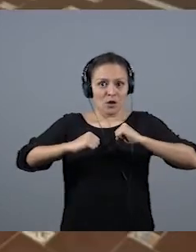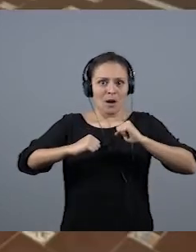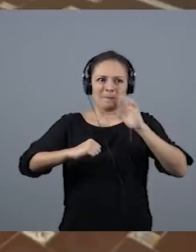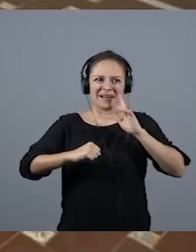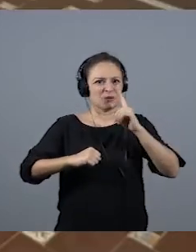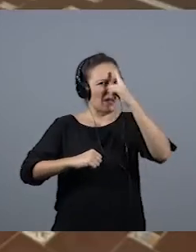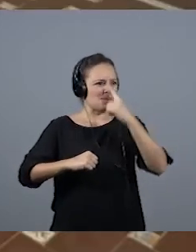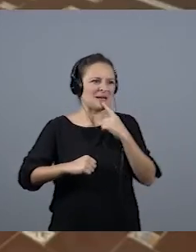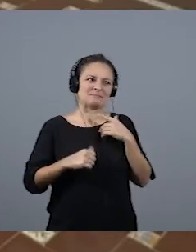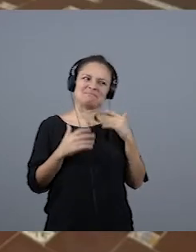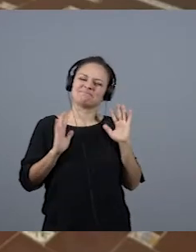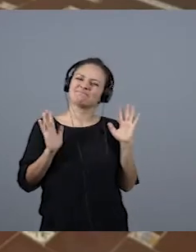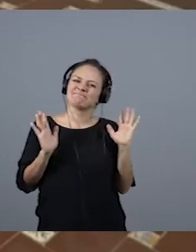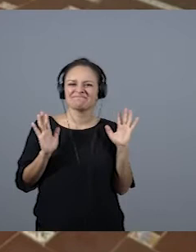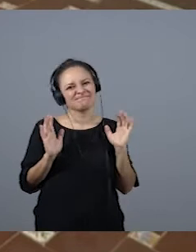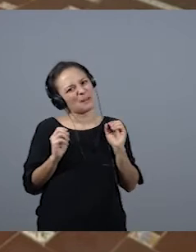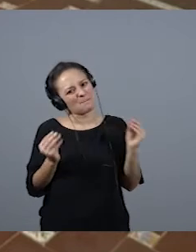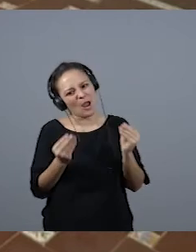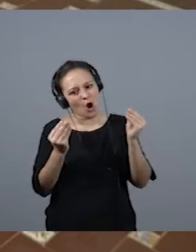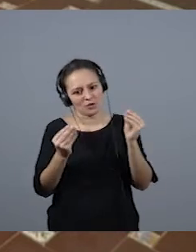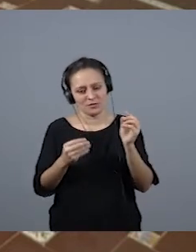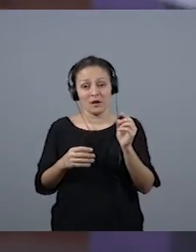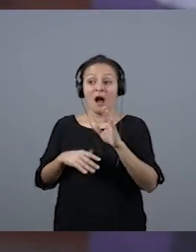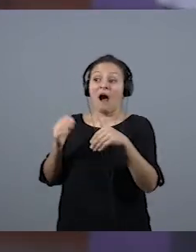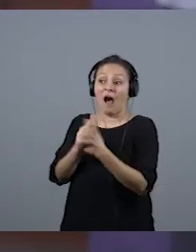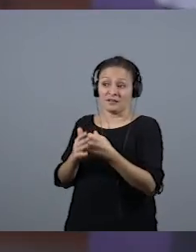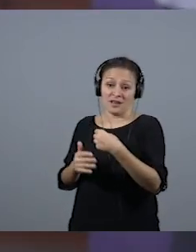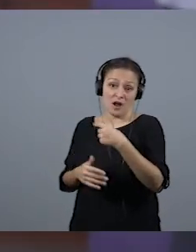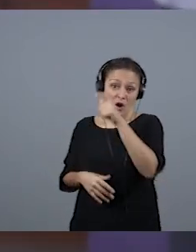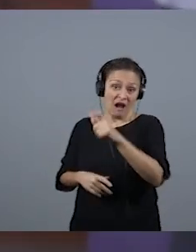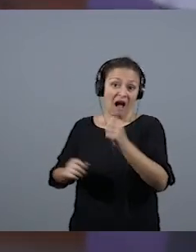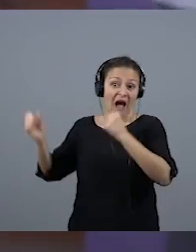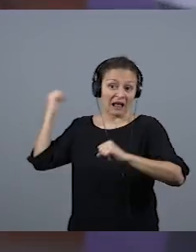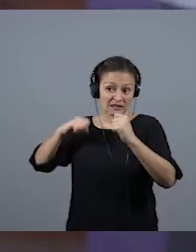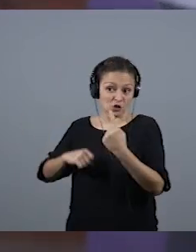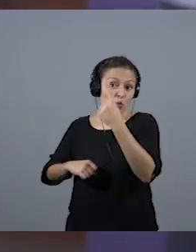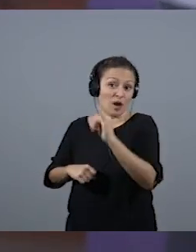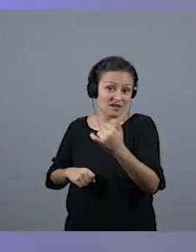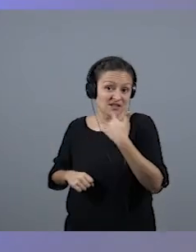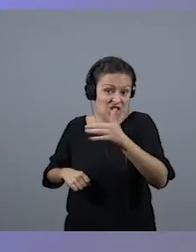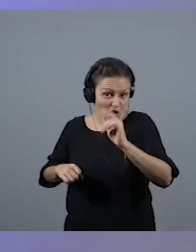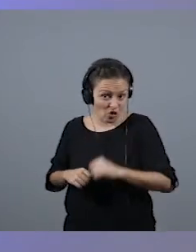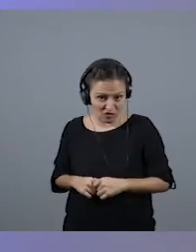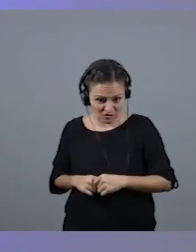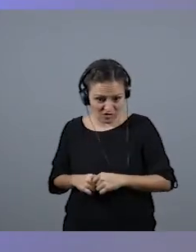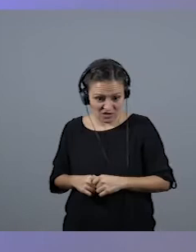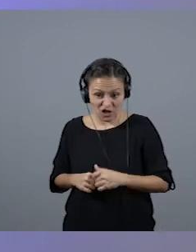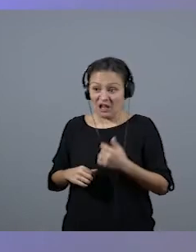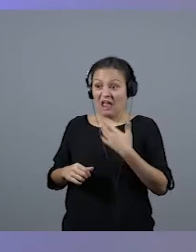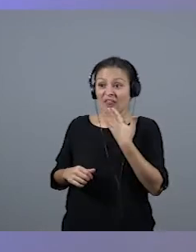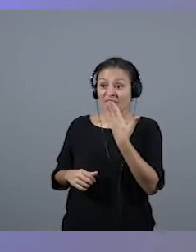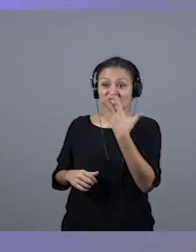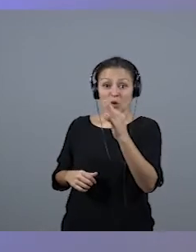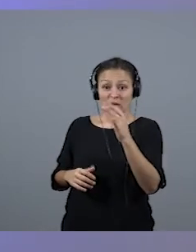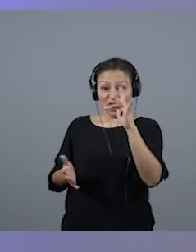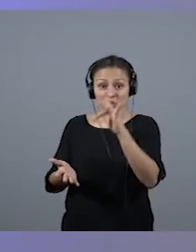porque parece que estamos atentando. Lo dijo Meryl Streep en una ocasión. Ella misma, por ahí dice, en cuanto cumplimos los 50,